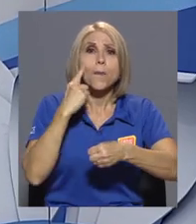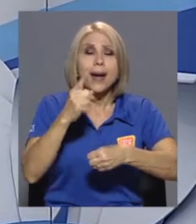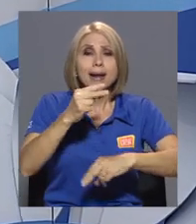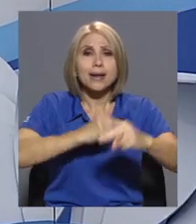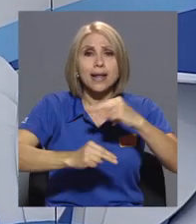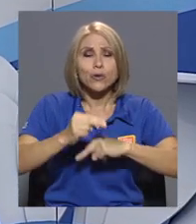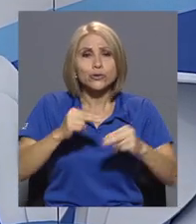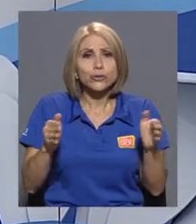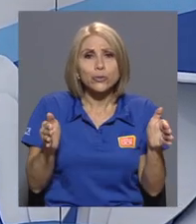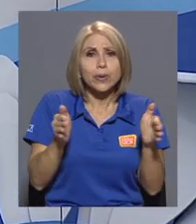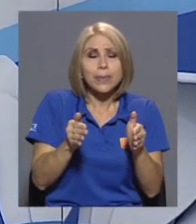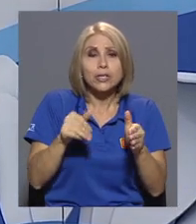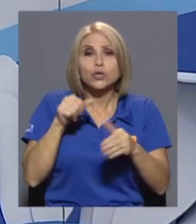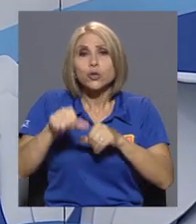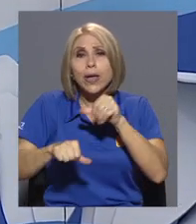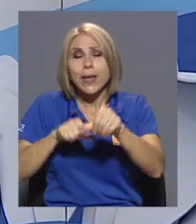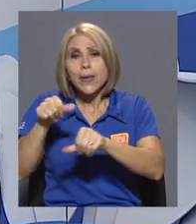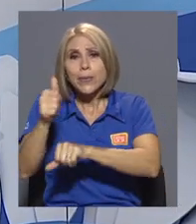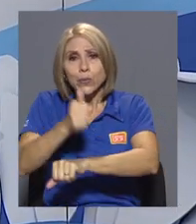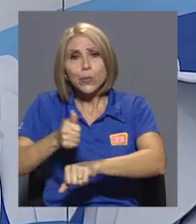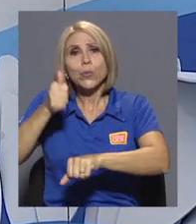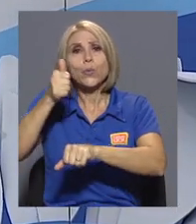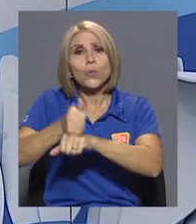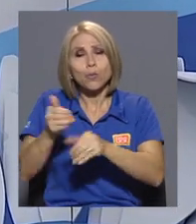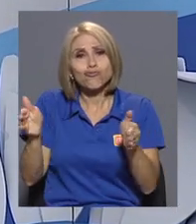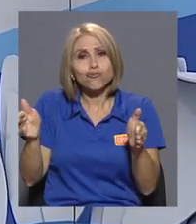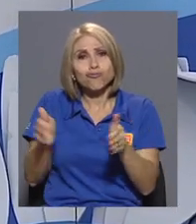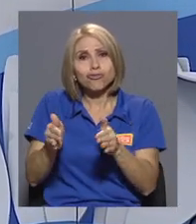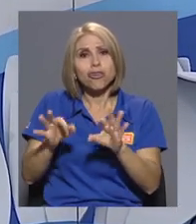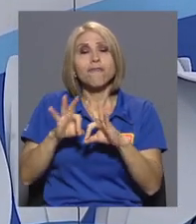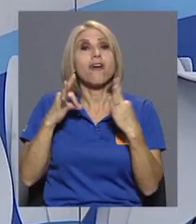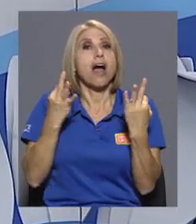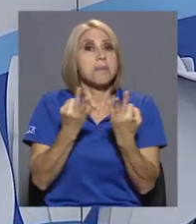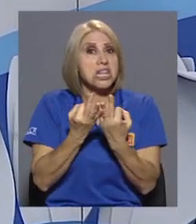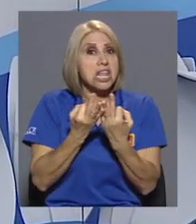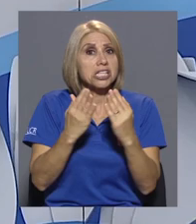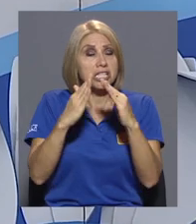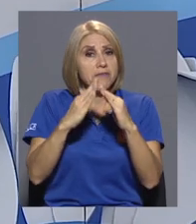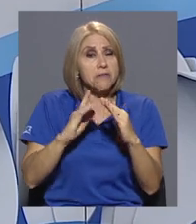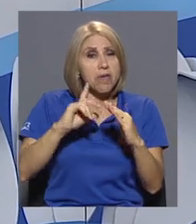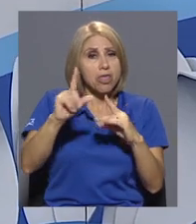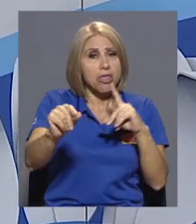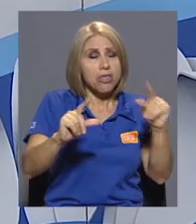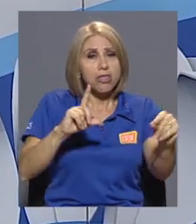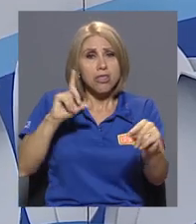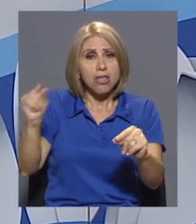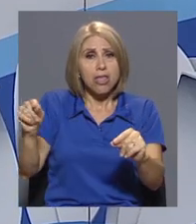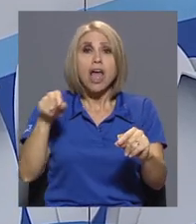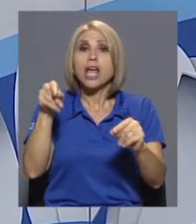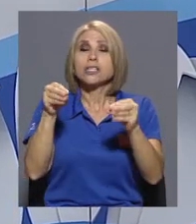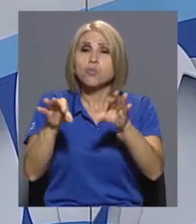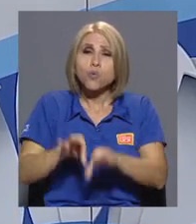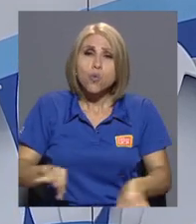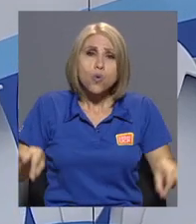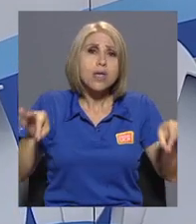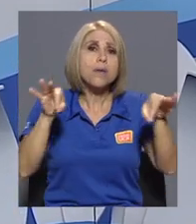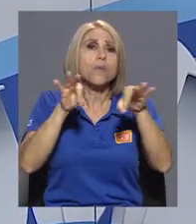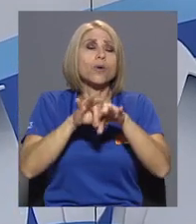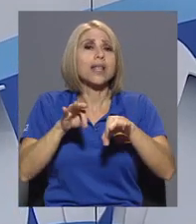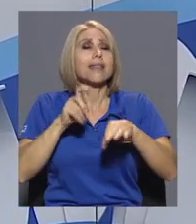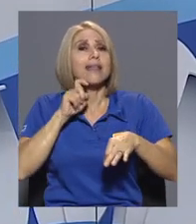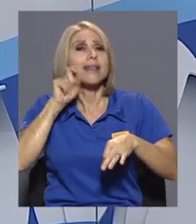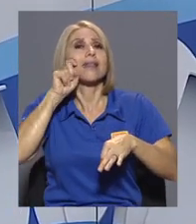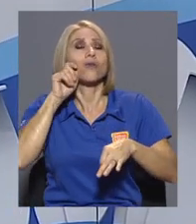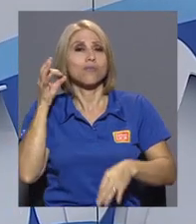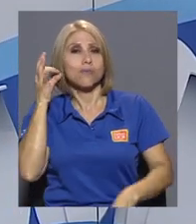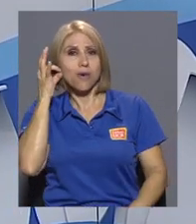emprendedurismos de familias, de zonas rurales, donde es específicamente importante el factor mujer, el factor género,